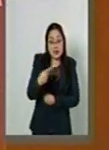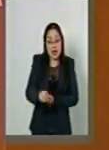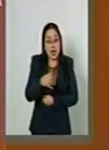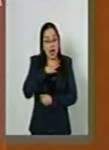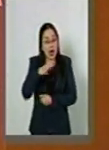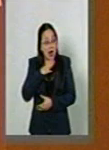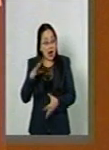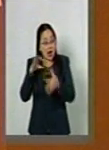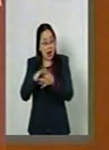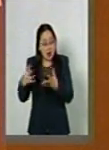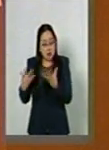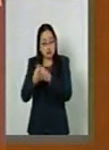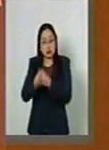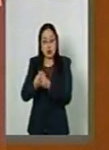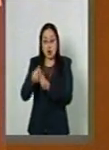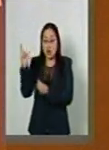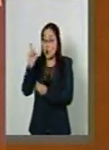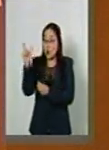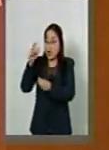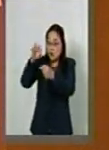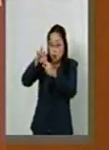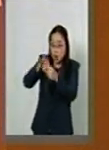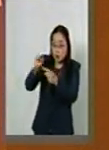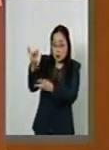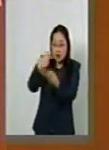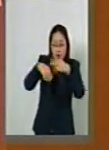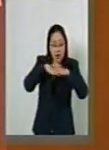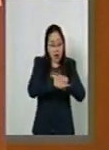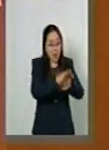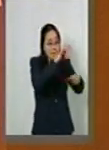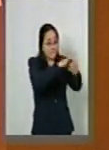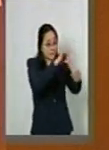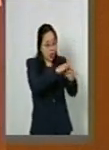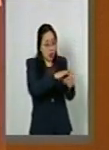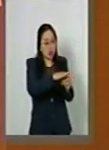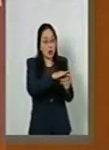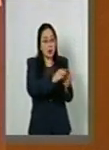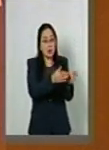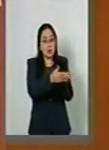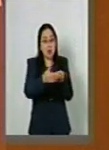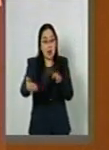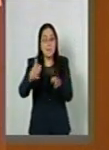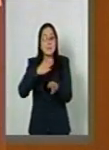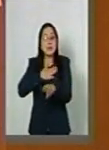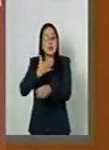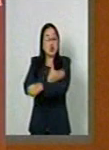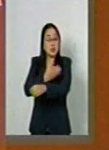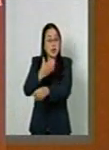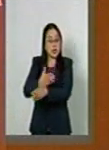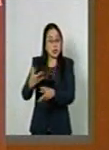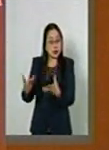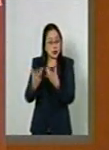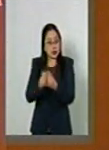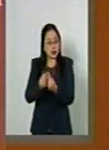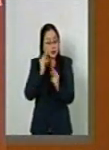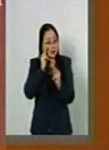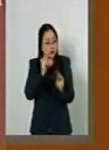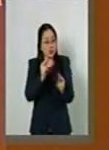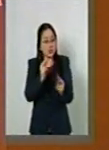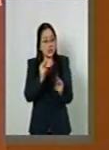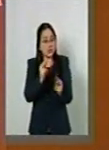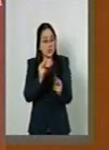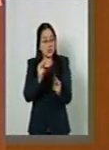votación estuvimos aquí, nos regresábamos y votábamos y se quedaban mis compañeros. Pídale, por favor,